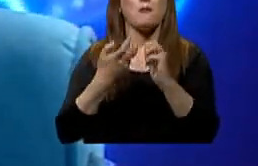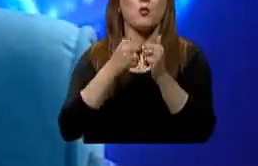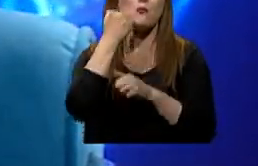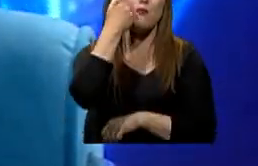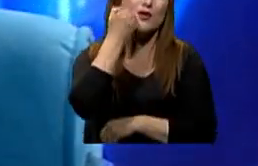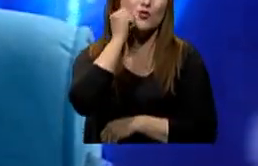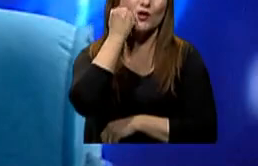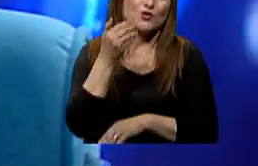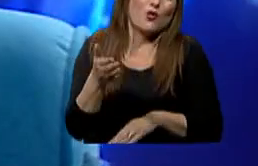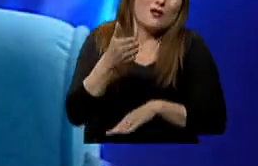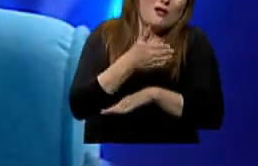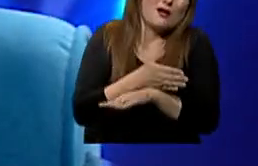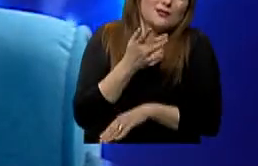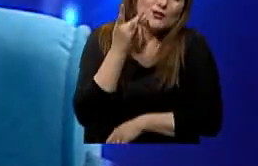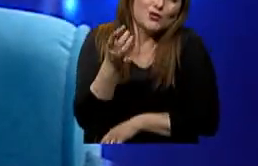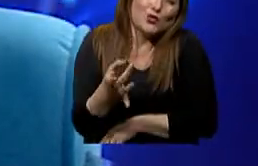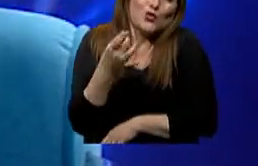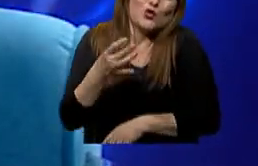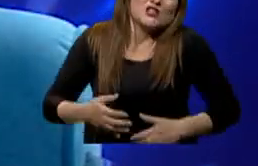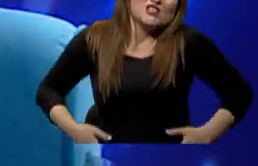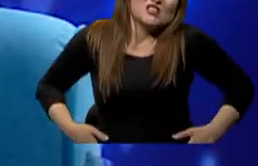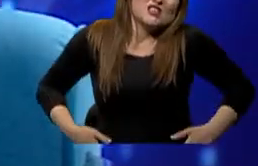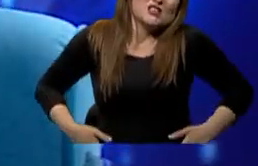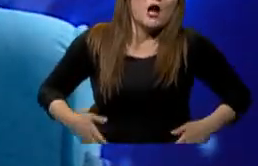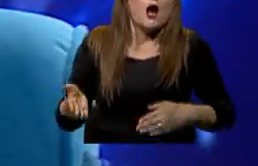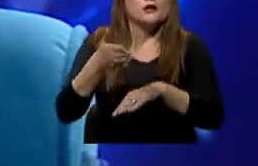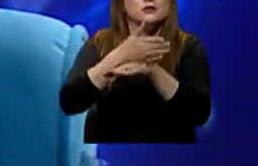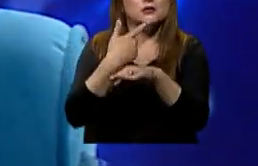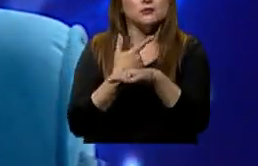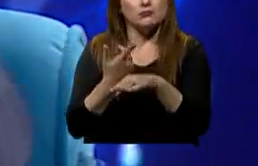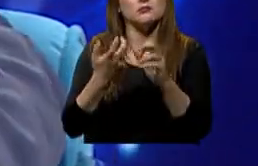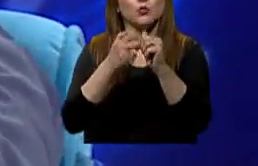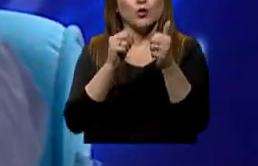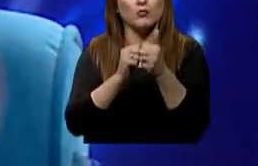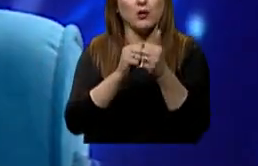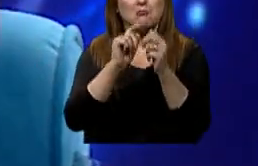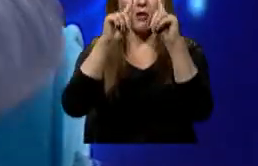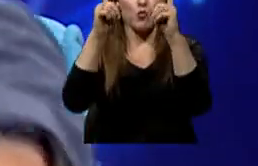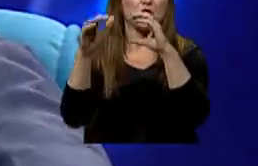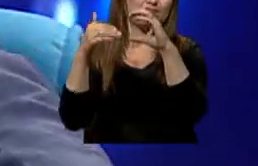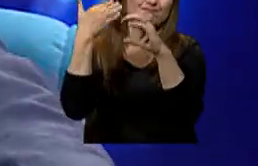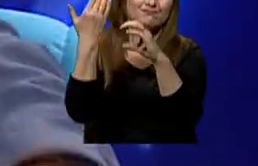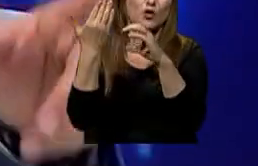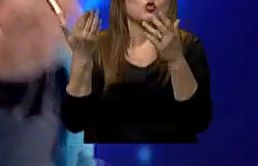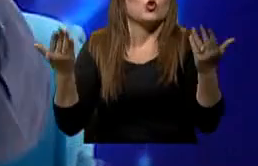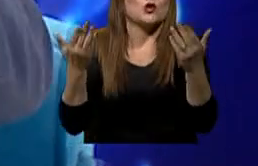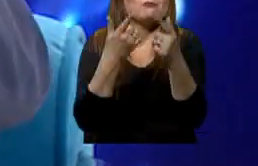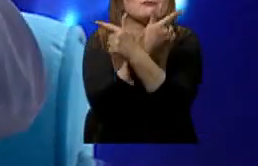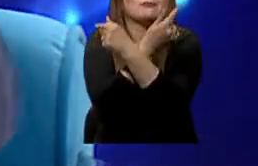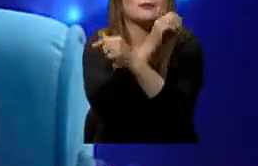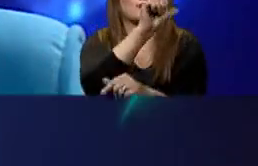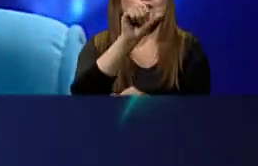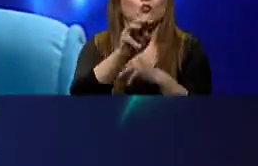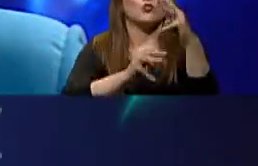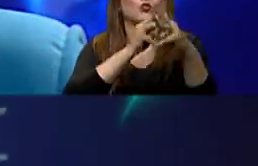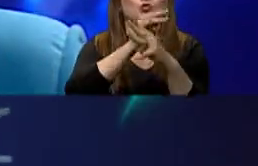es decir, aquellas mujeres que tienen mucho dolor antes de su ciclo menstrual. Háganos llegar sus preguntas, pues, a la cuenta de Twitter, arroba